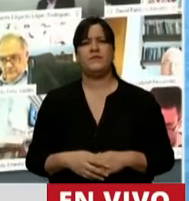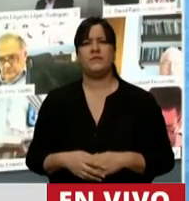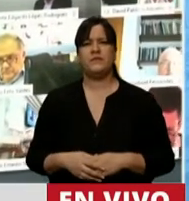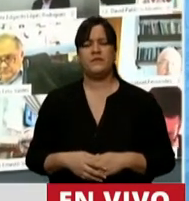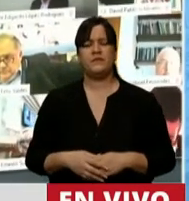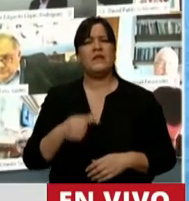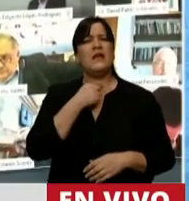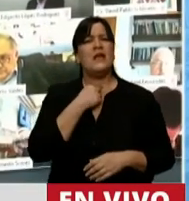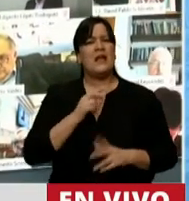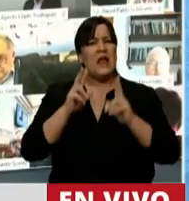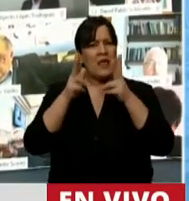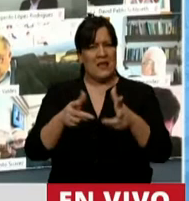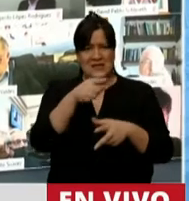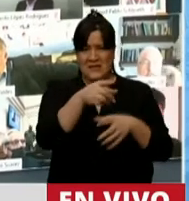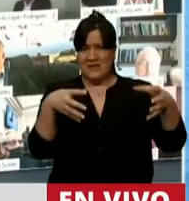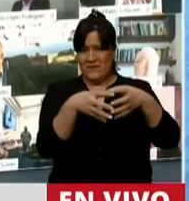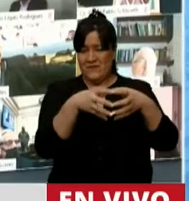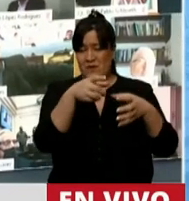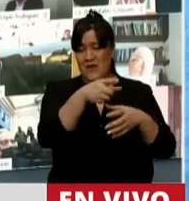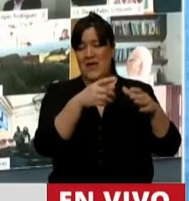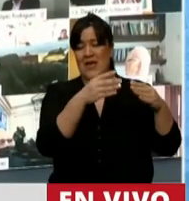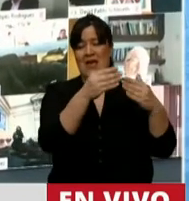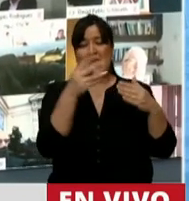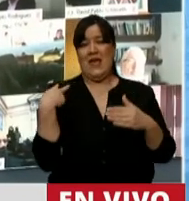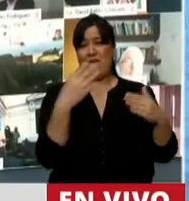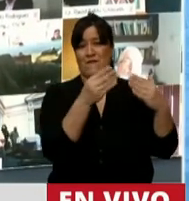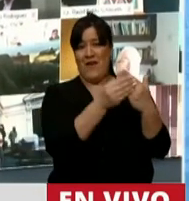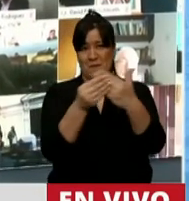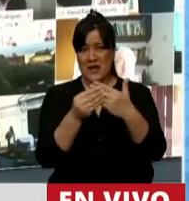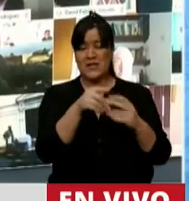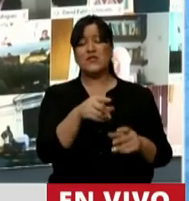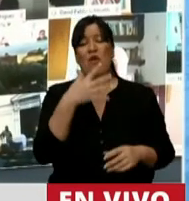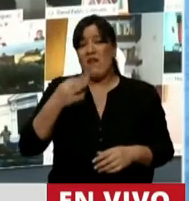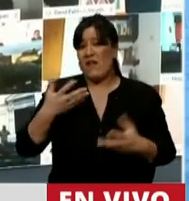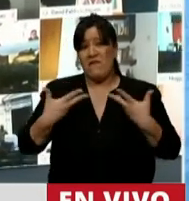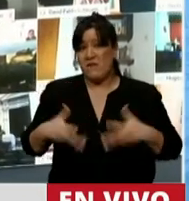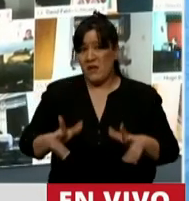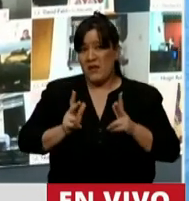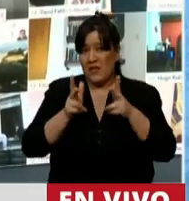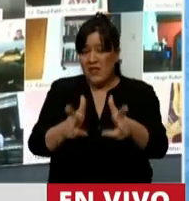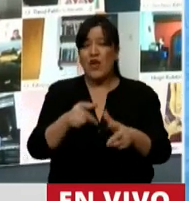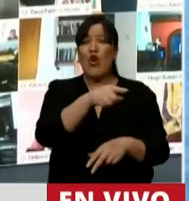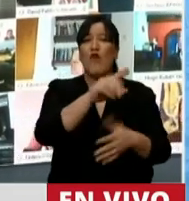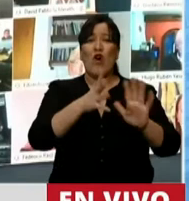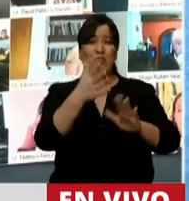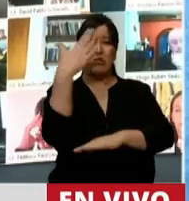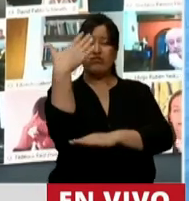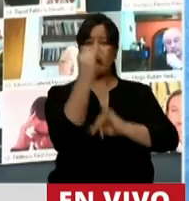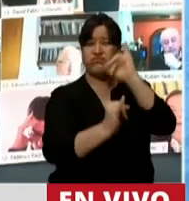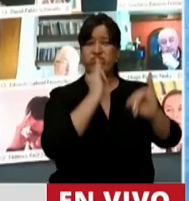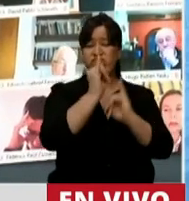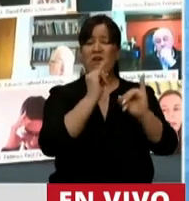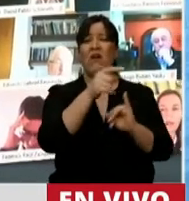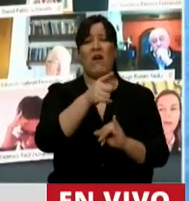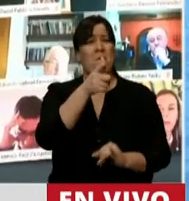Quería decirle al señor jefe de gabinete que la verdad, con toda franqueza, su discurso me